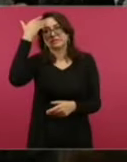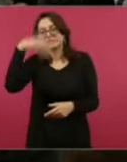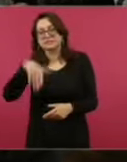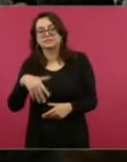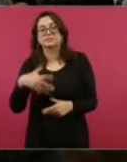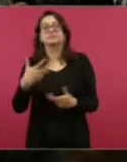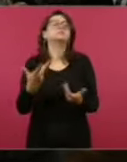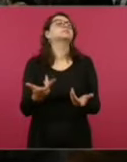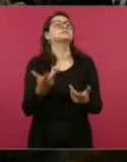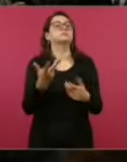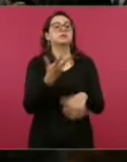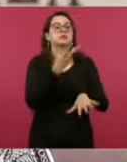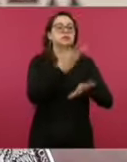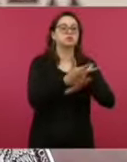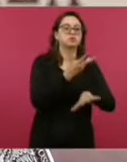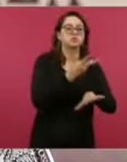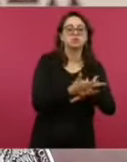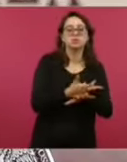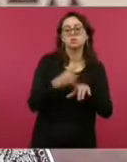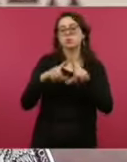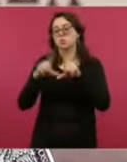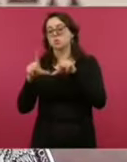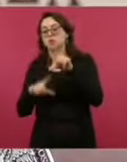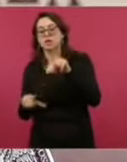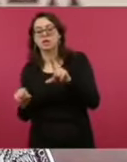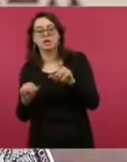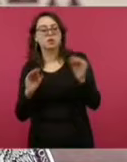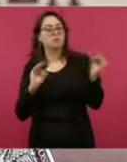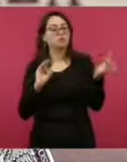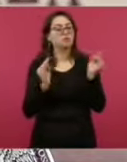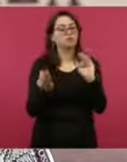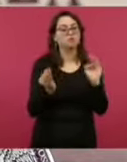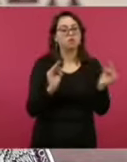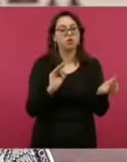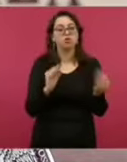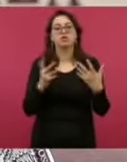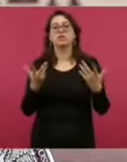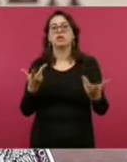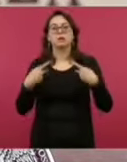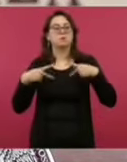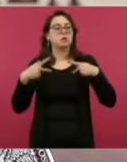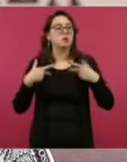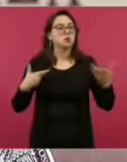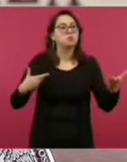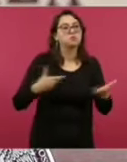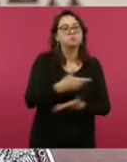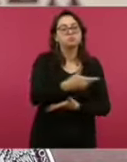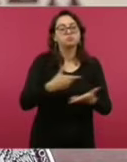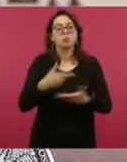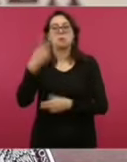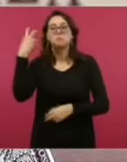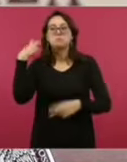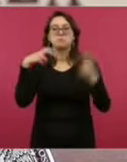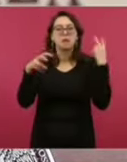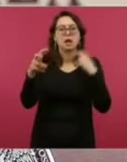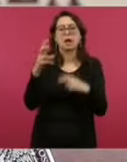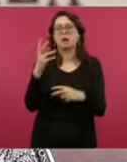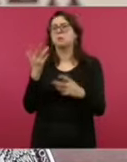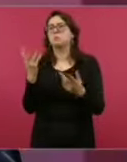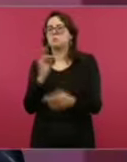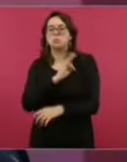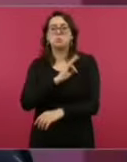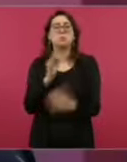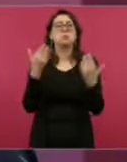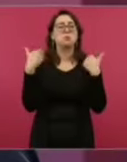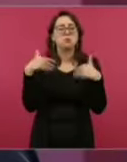Estados Unidos y lo que ocurre en México por razones de proximidad geográfica y movilidad de las personas. En suma, no hay